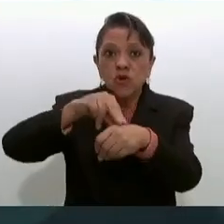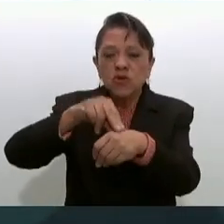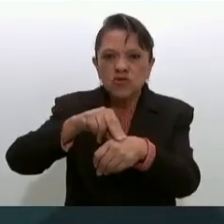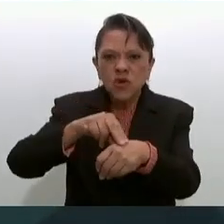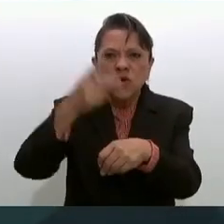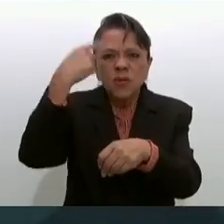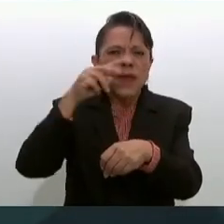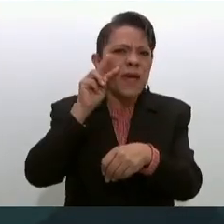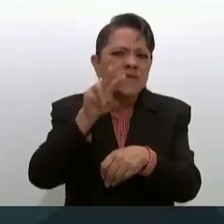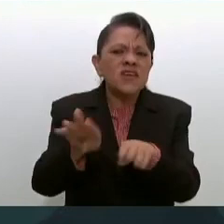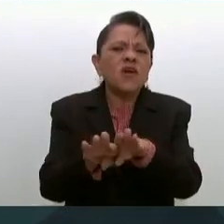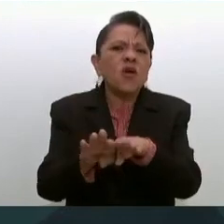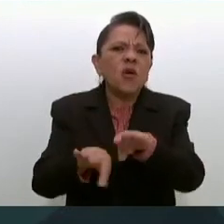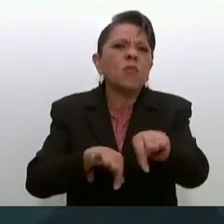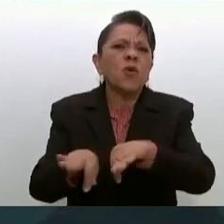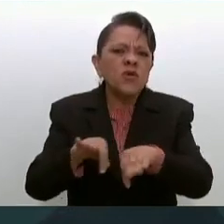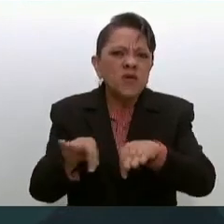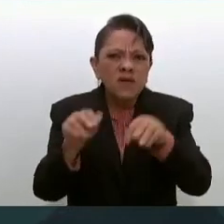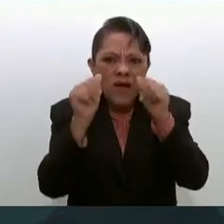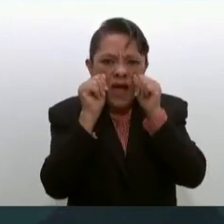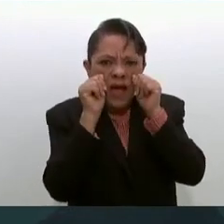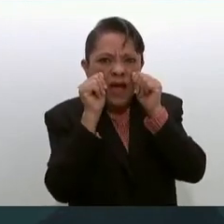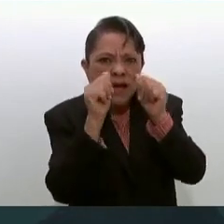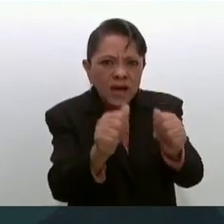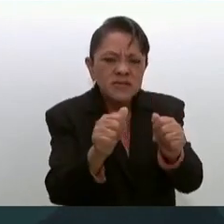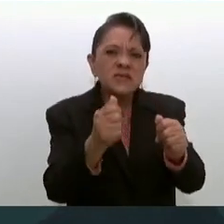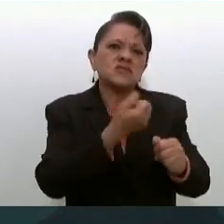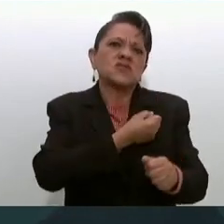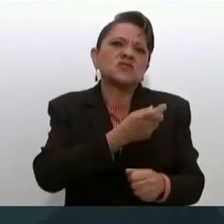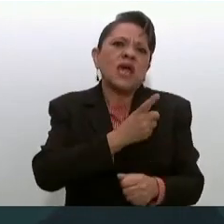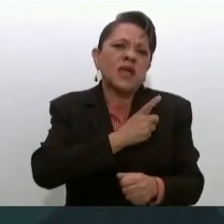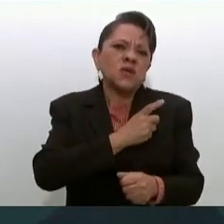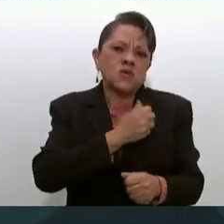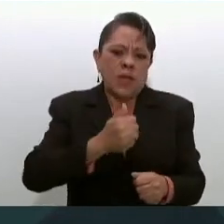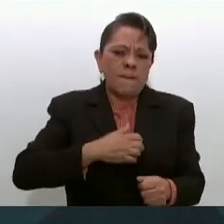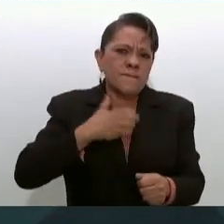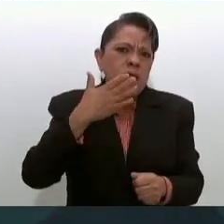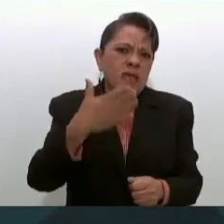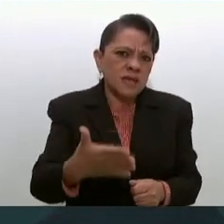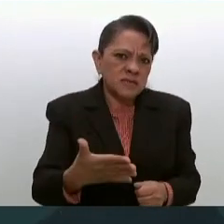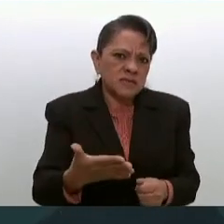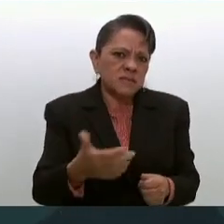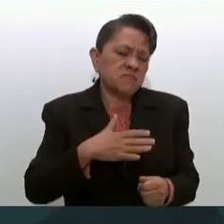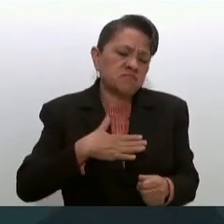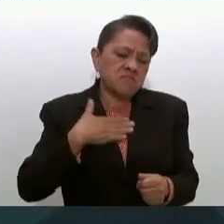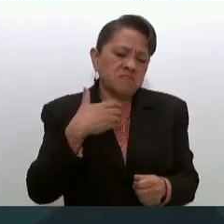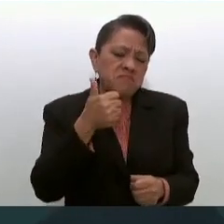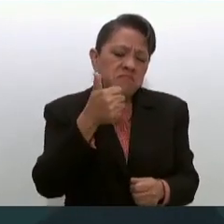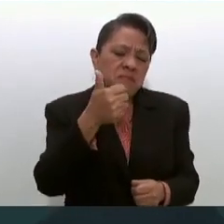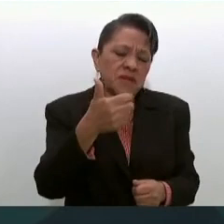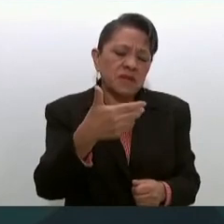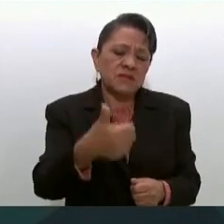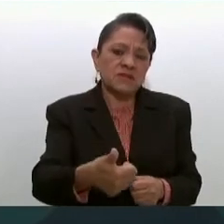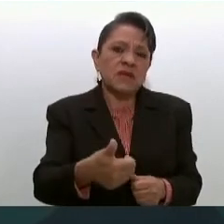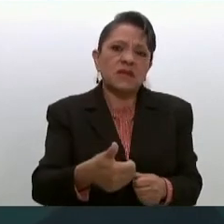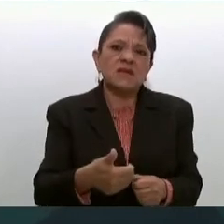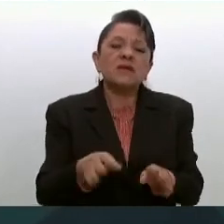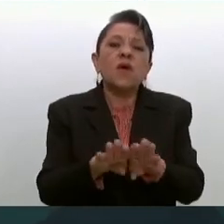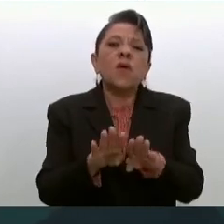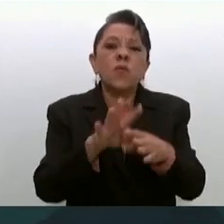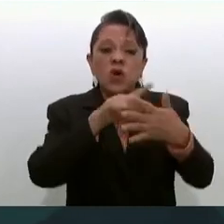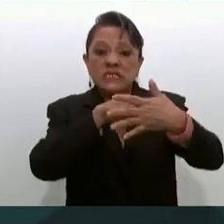a la salud para el bienestar. Y sin profundizar, bajo cinco ejes,